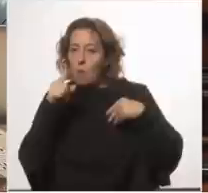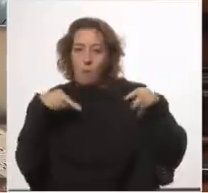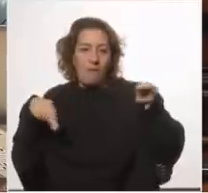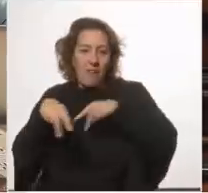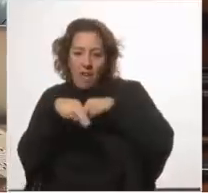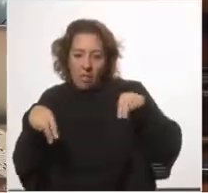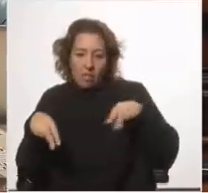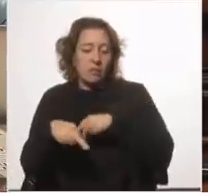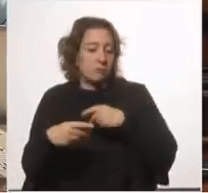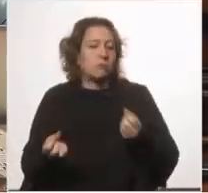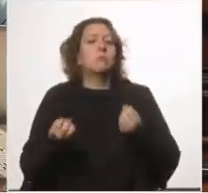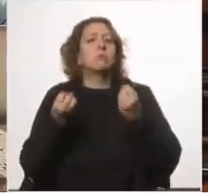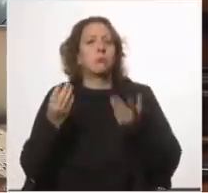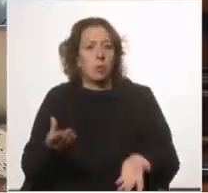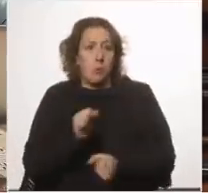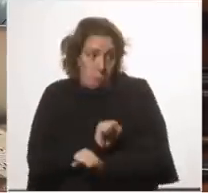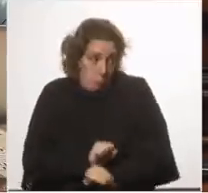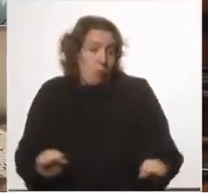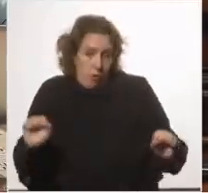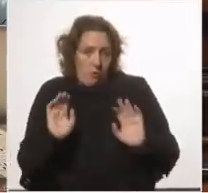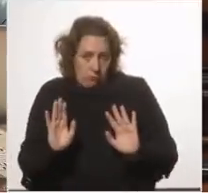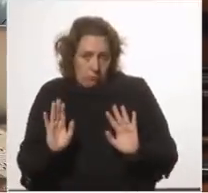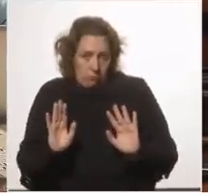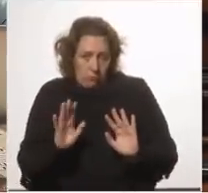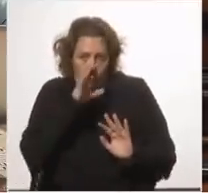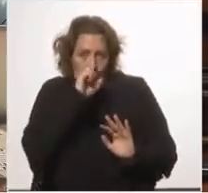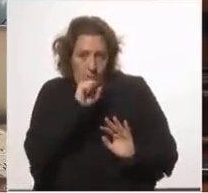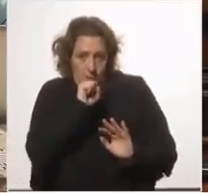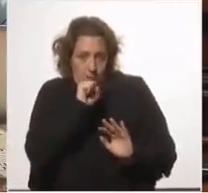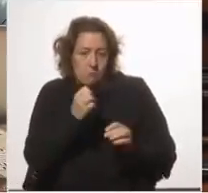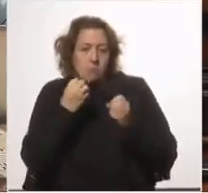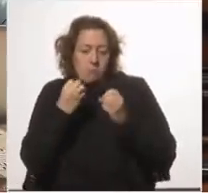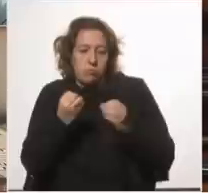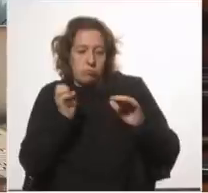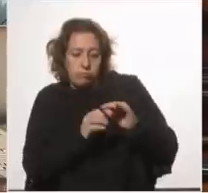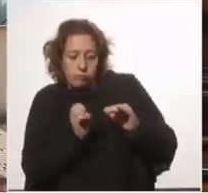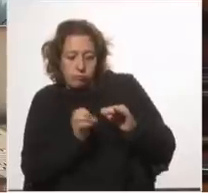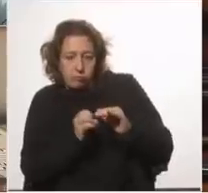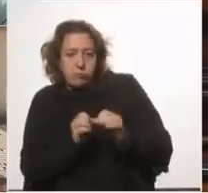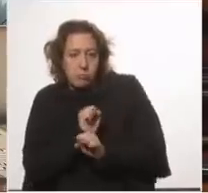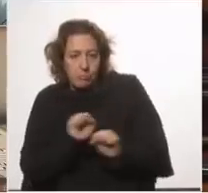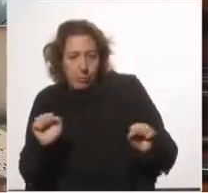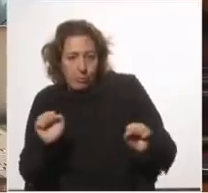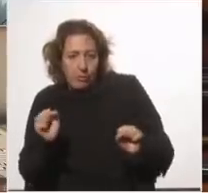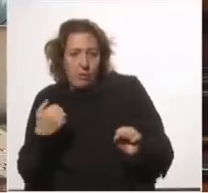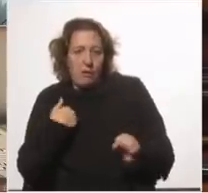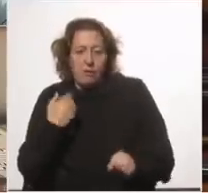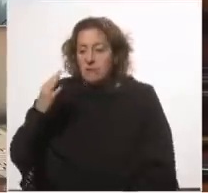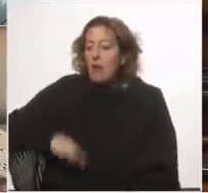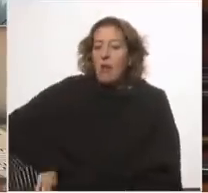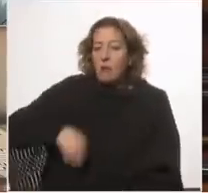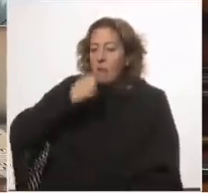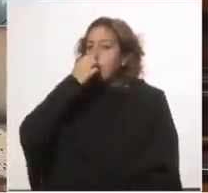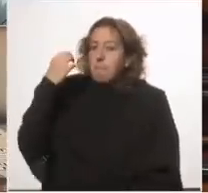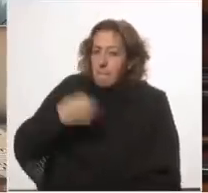estuvo en que tenían espaldas para cubrirse. Porque habían generado importantes ingresos en un salario real que había